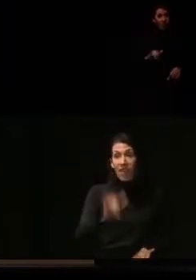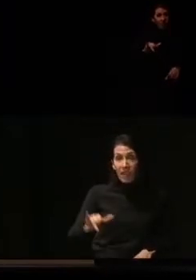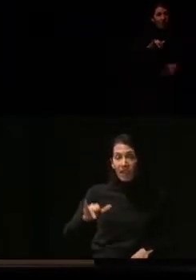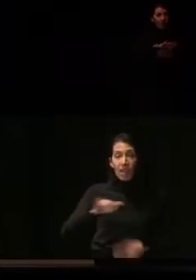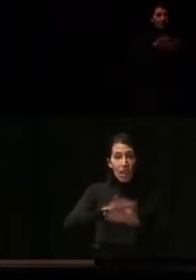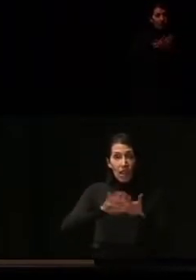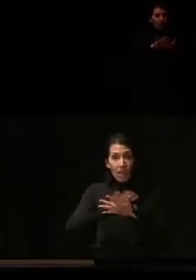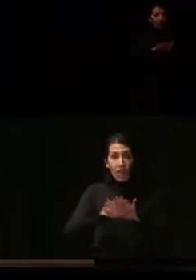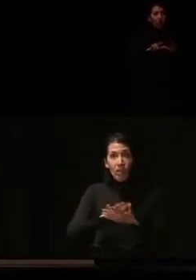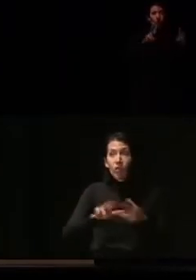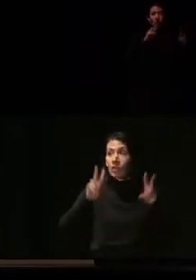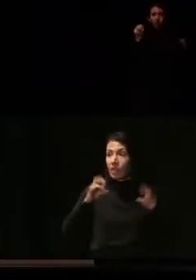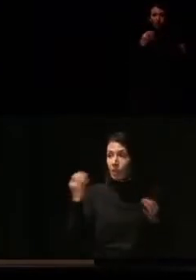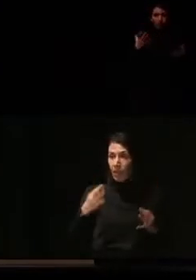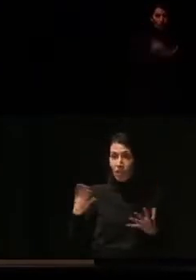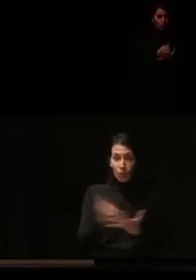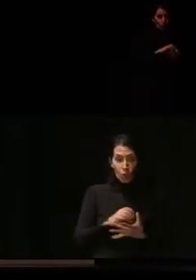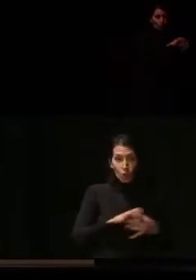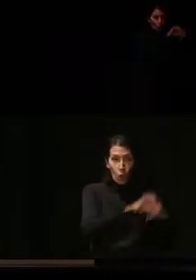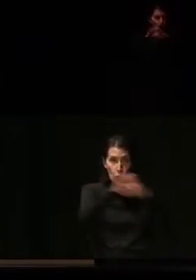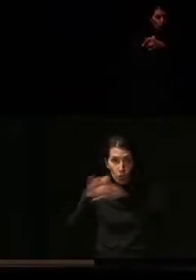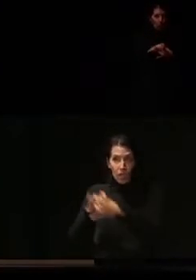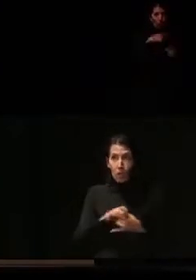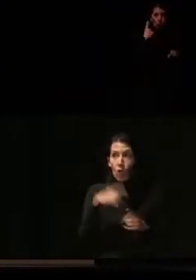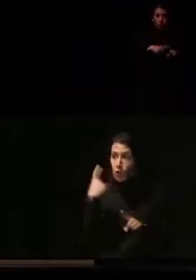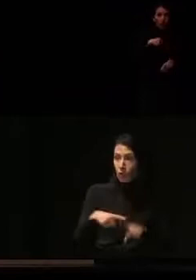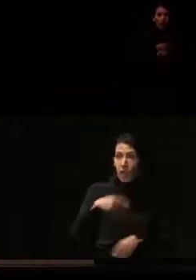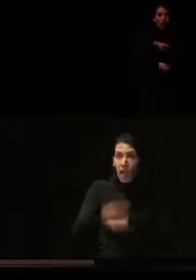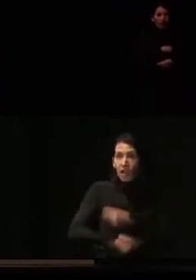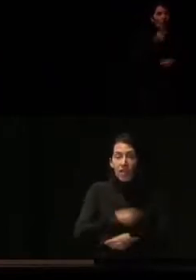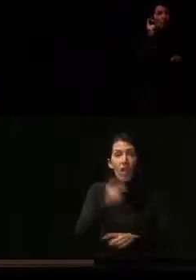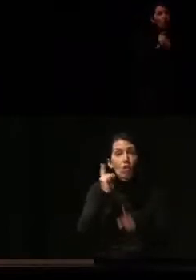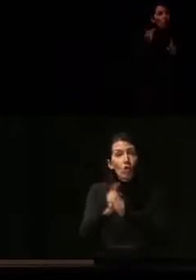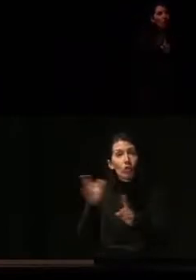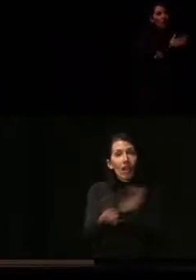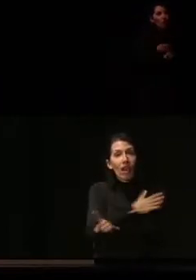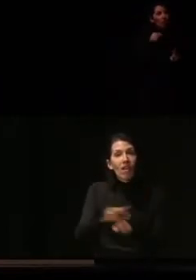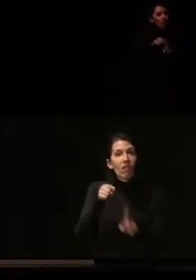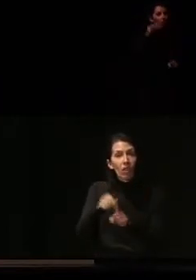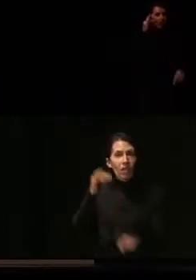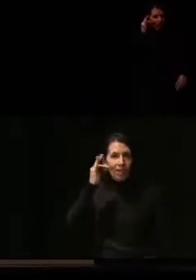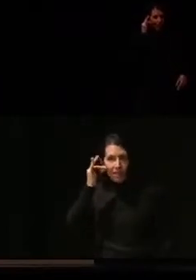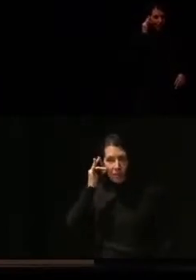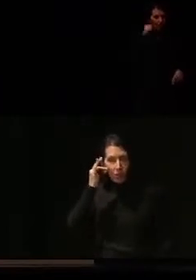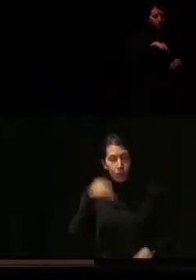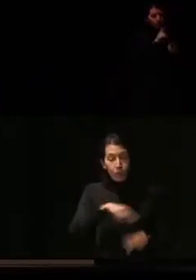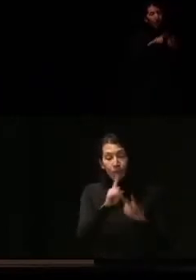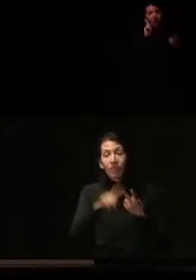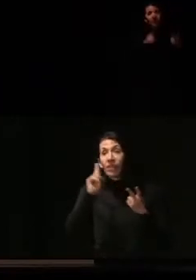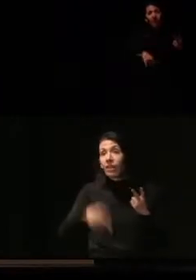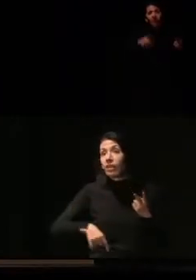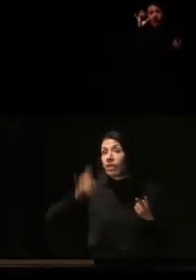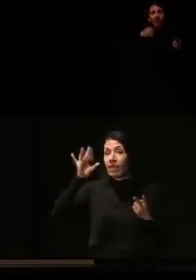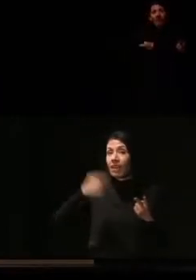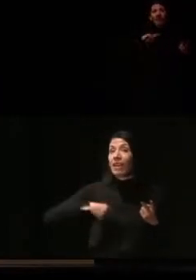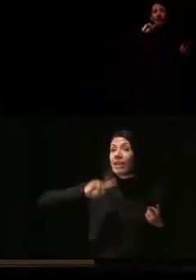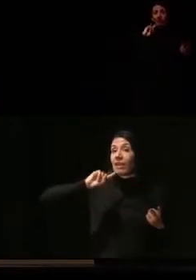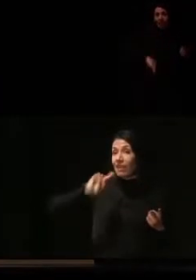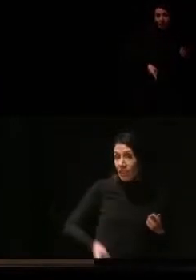cuanto a que tenemos que estar todos unidos y todo lo que se realiza contra la violencia de género. Y después la exposición de la